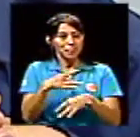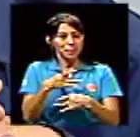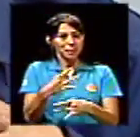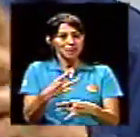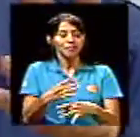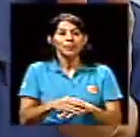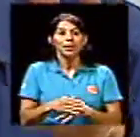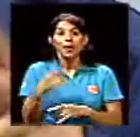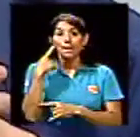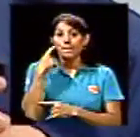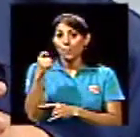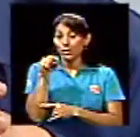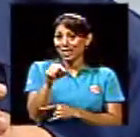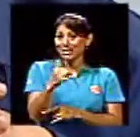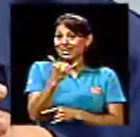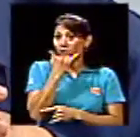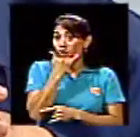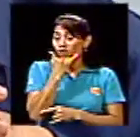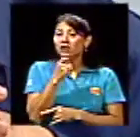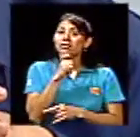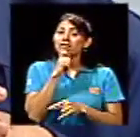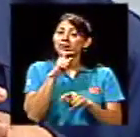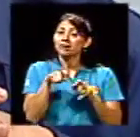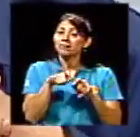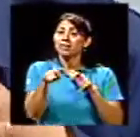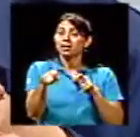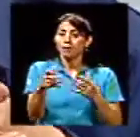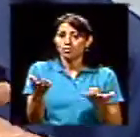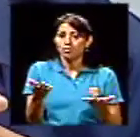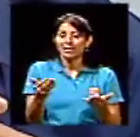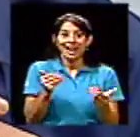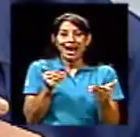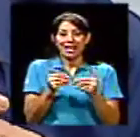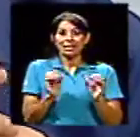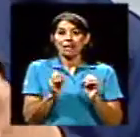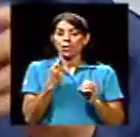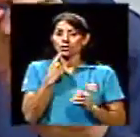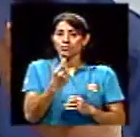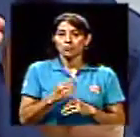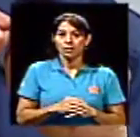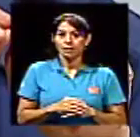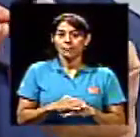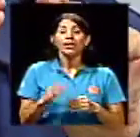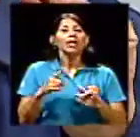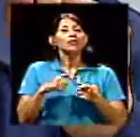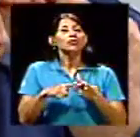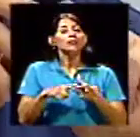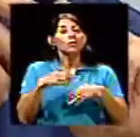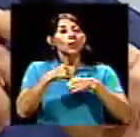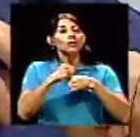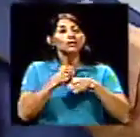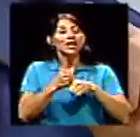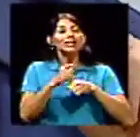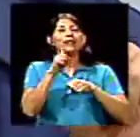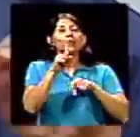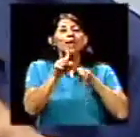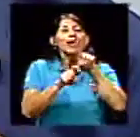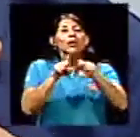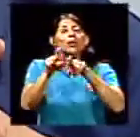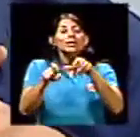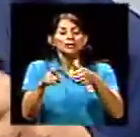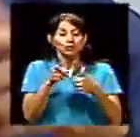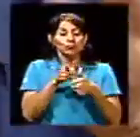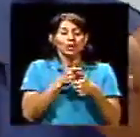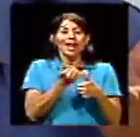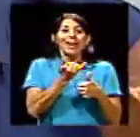Y porque ese error cuesta mucho medirlo. Y casi no se menciona. Entonces, cuando uno hace una encuesta, está el error de no muestreo, pero está el otro no